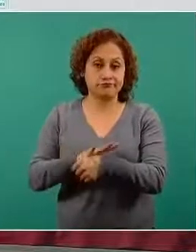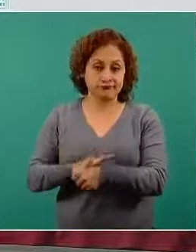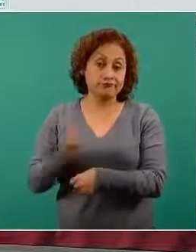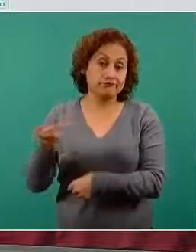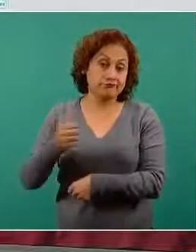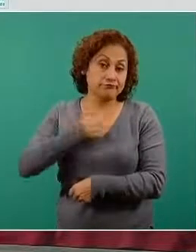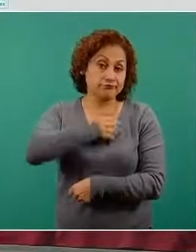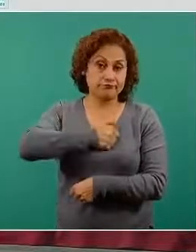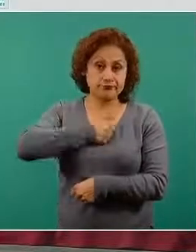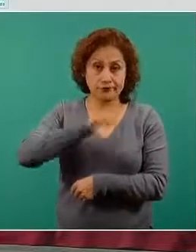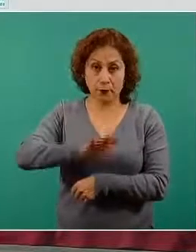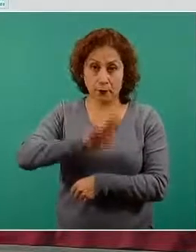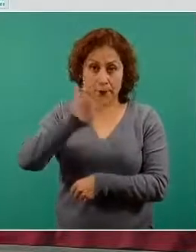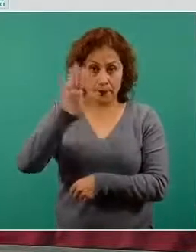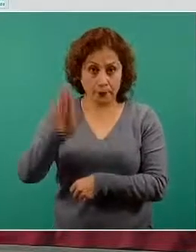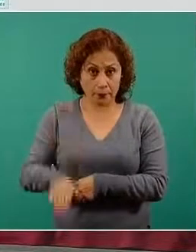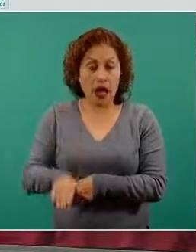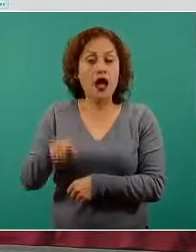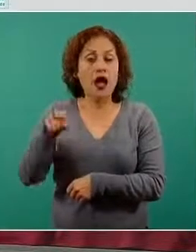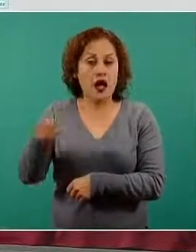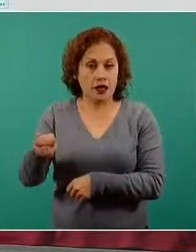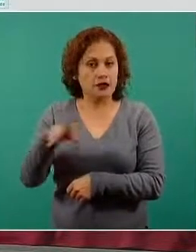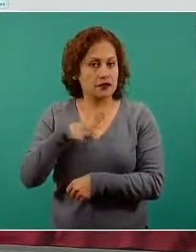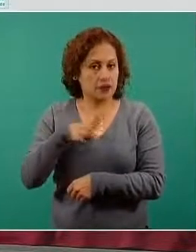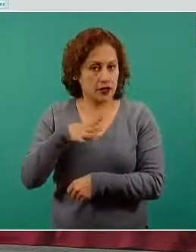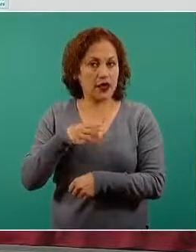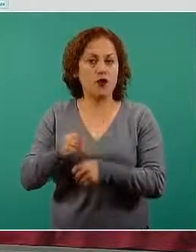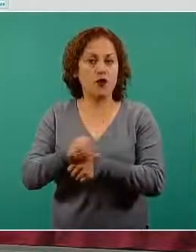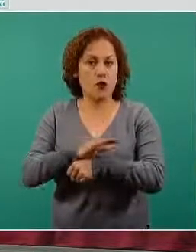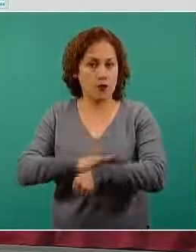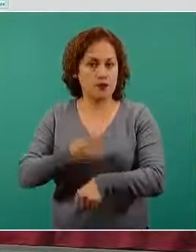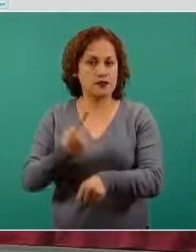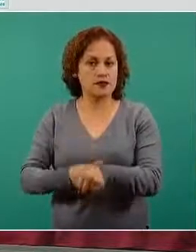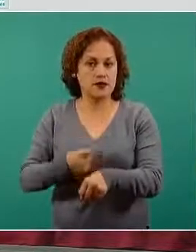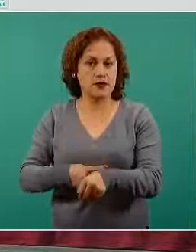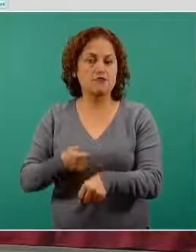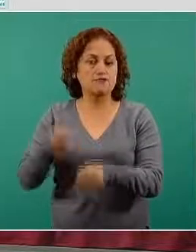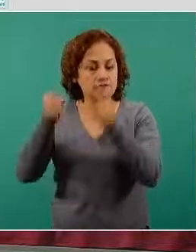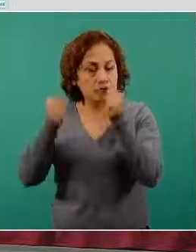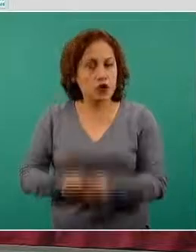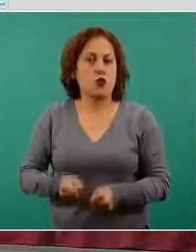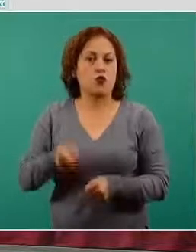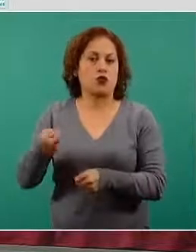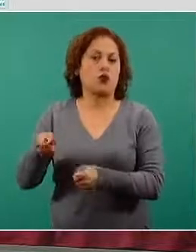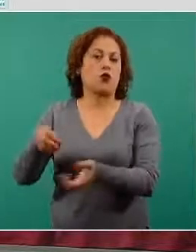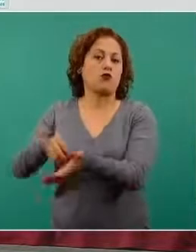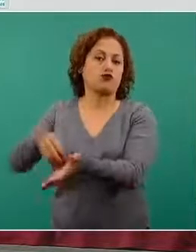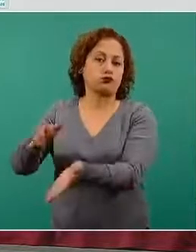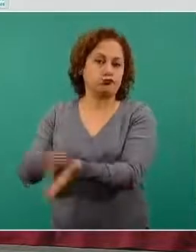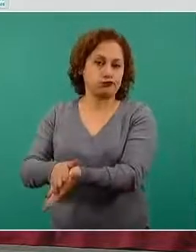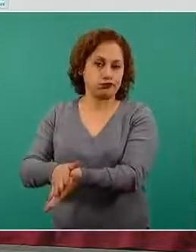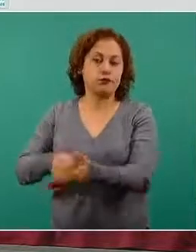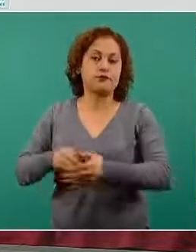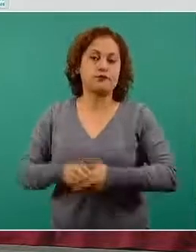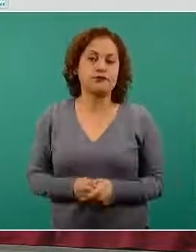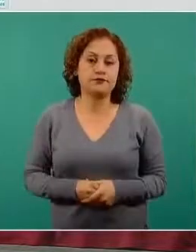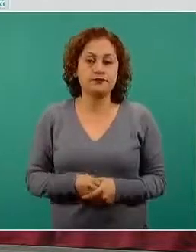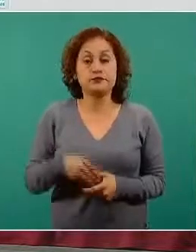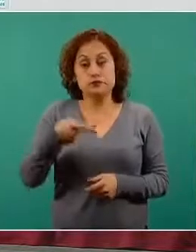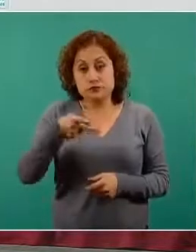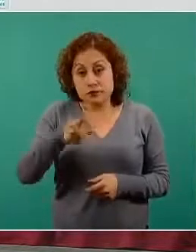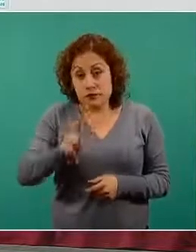resultado de laboratorio positivo o una confirmación por dictaminación, pero sabemos que hay